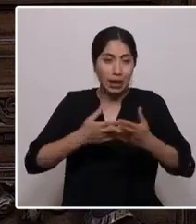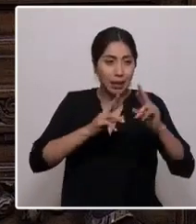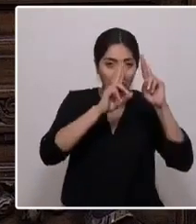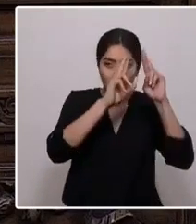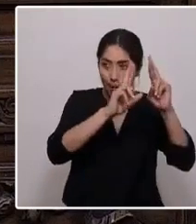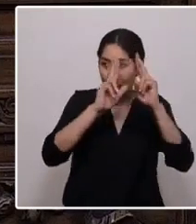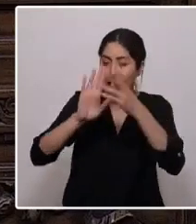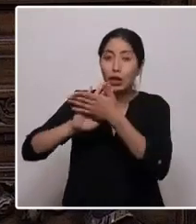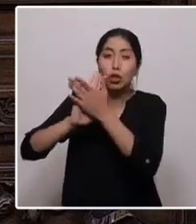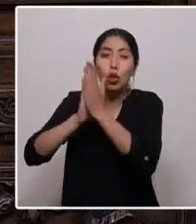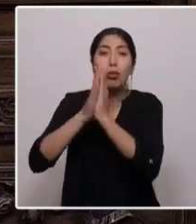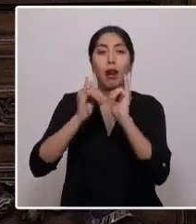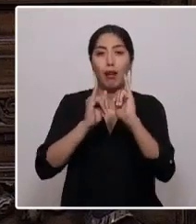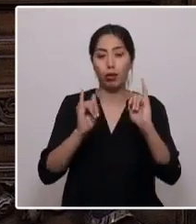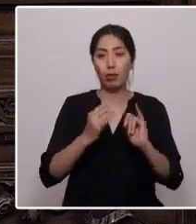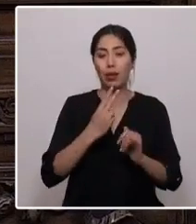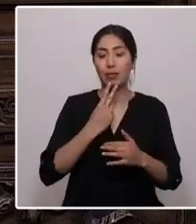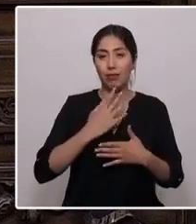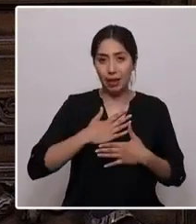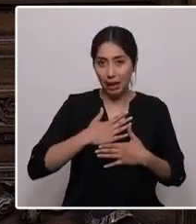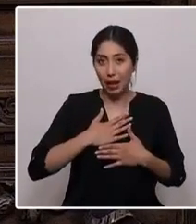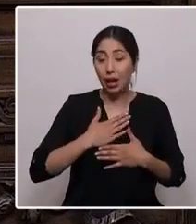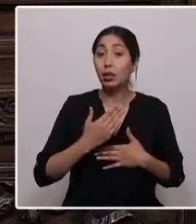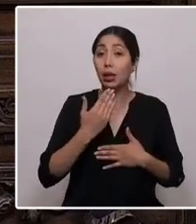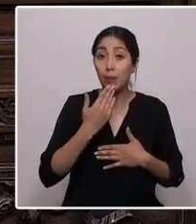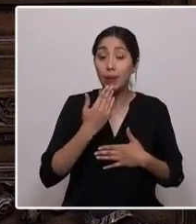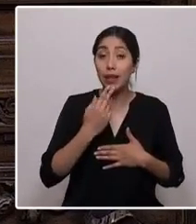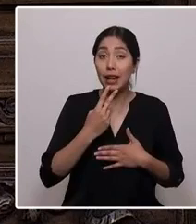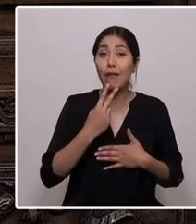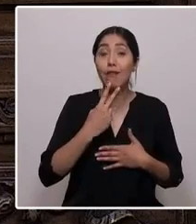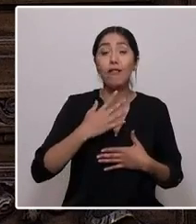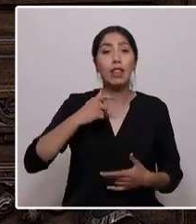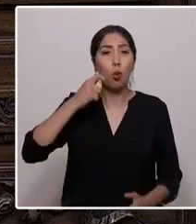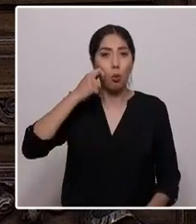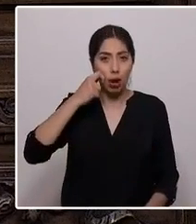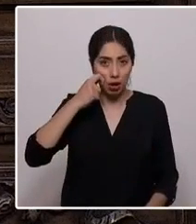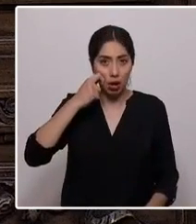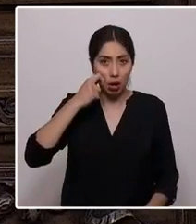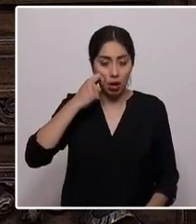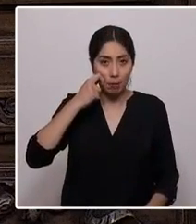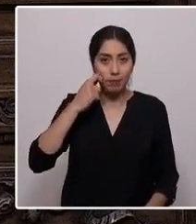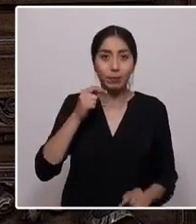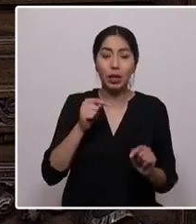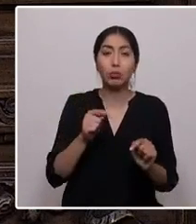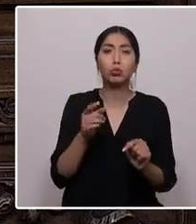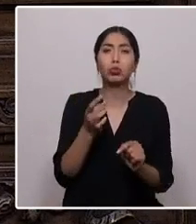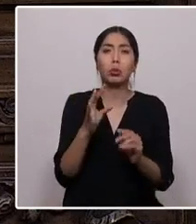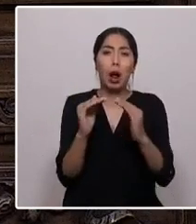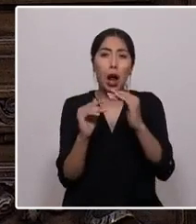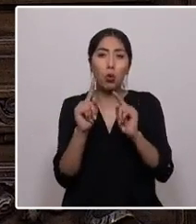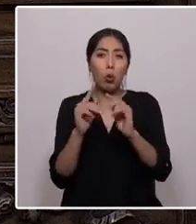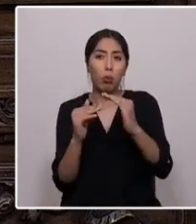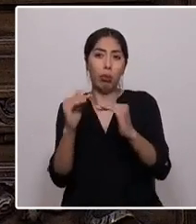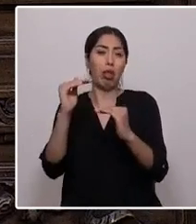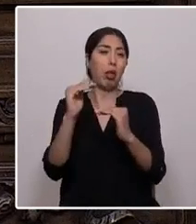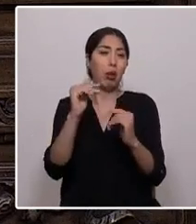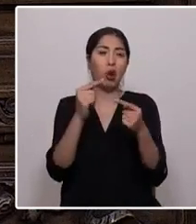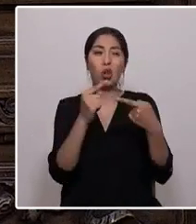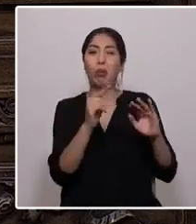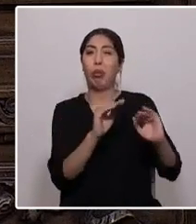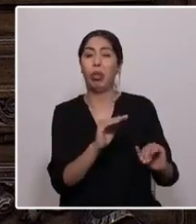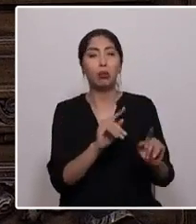las formas de vida, incluida la vida humana, sin el establecimiento de jerarquías porque ellas no existen en la naturaleza,